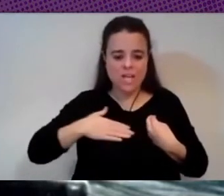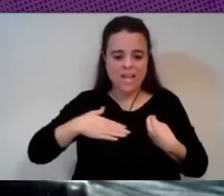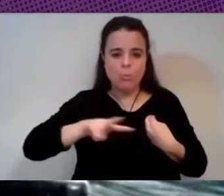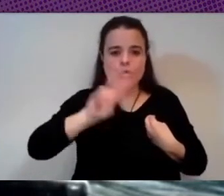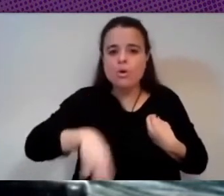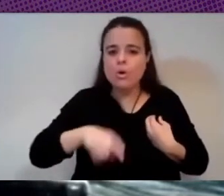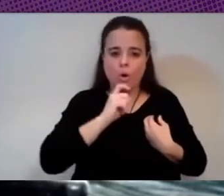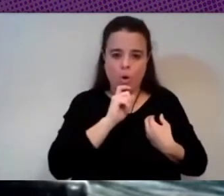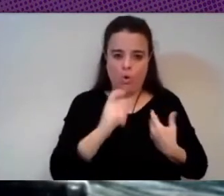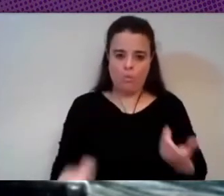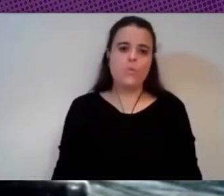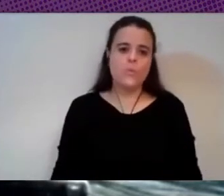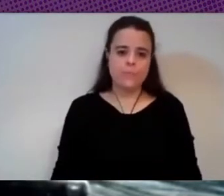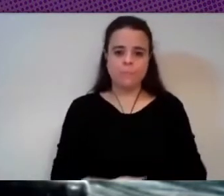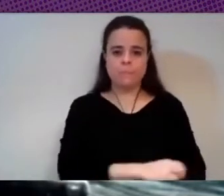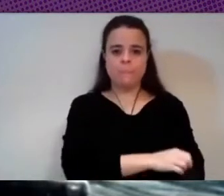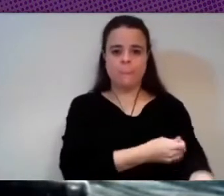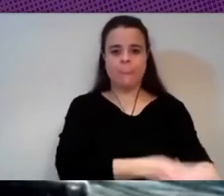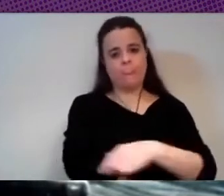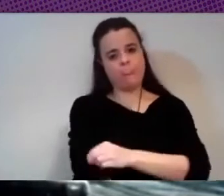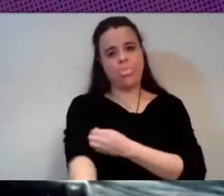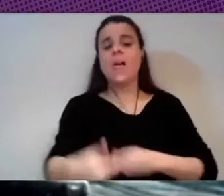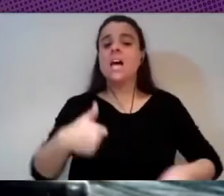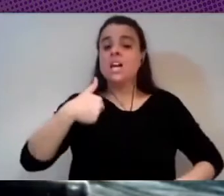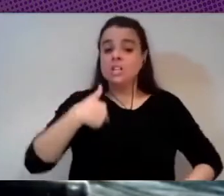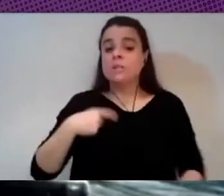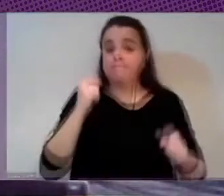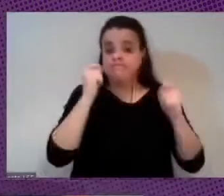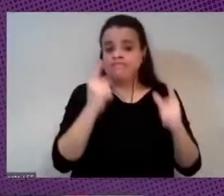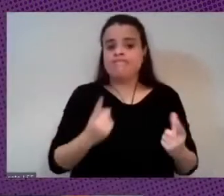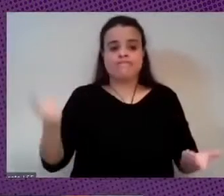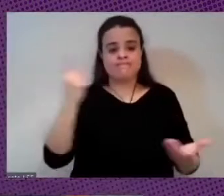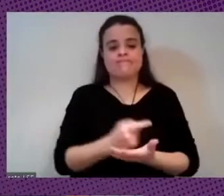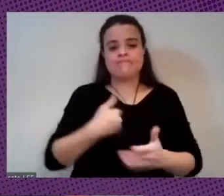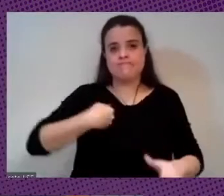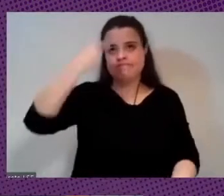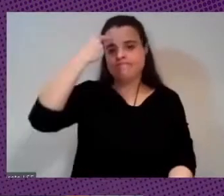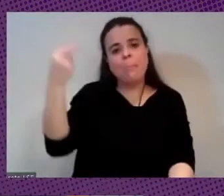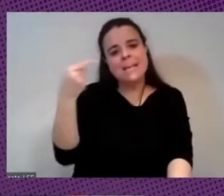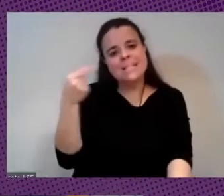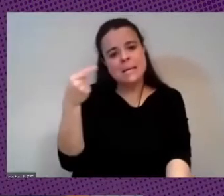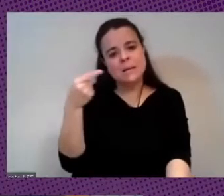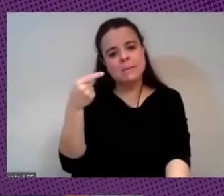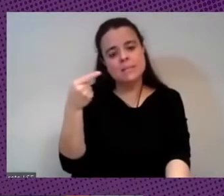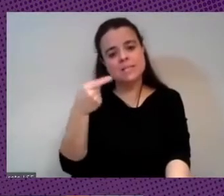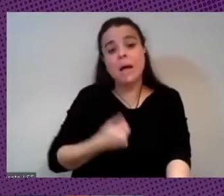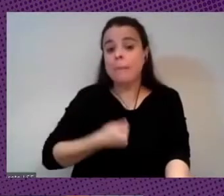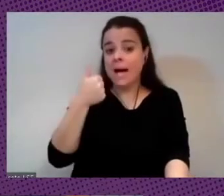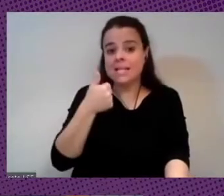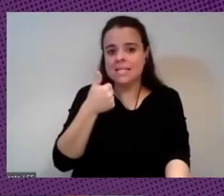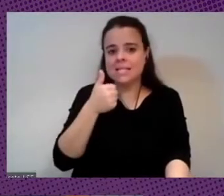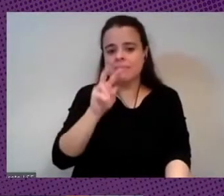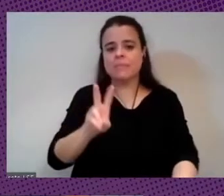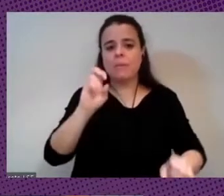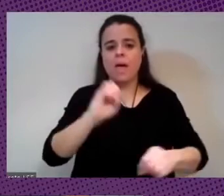me he vuelto a descubrir bastante pesimista en relación con esto sobre todo ha causado el COVID que ha alterado